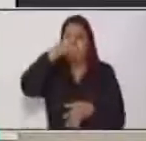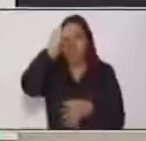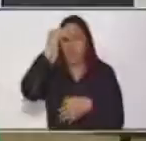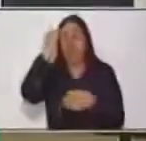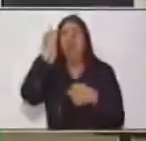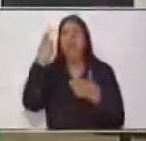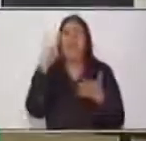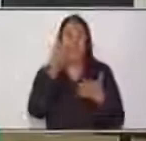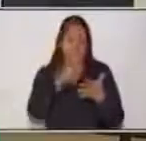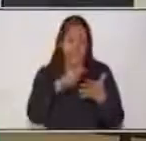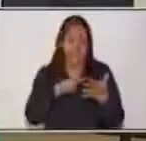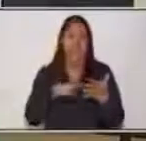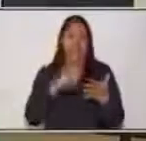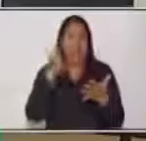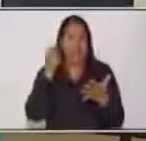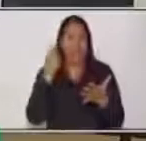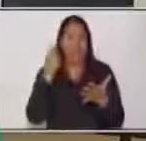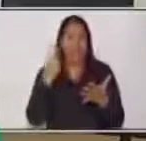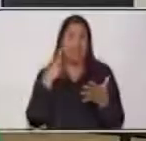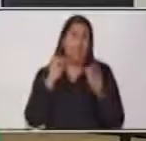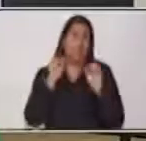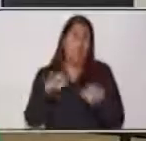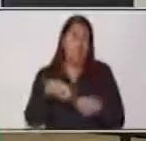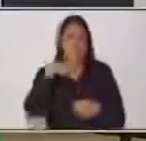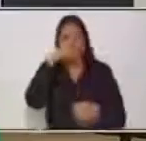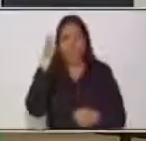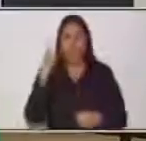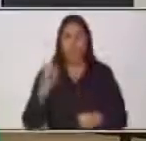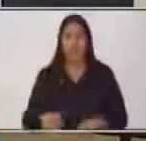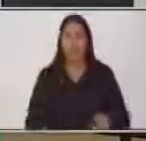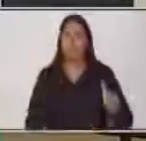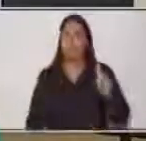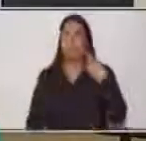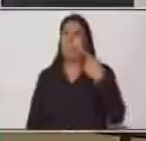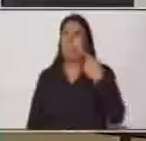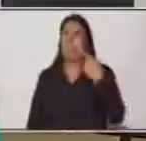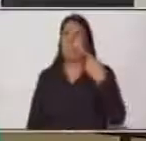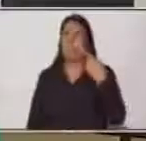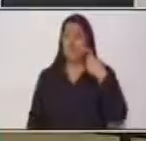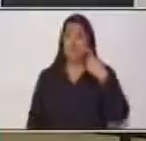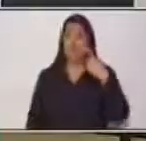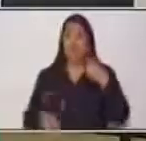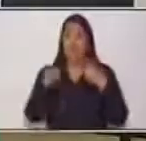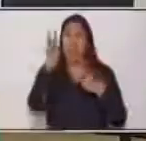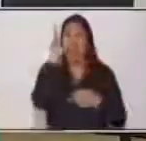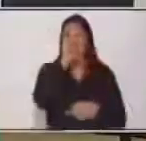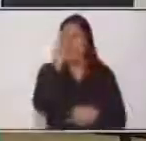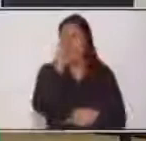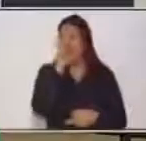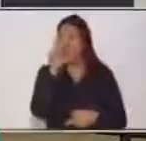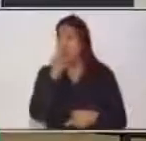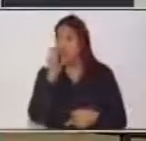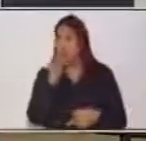un texto y, sobre todo, también poderlo trabajar. Primero, lea globalmente el texto. Lea